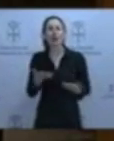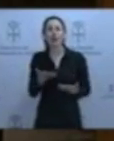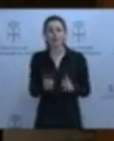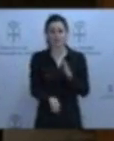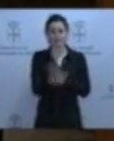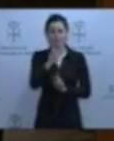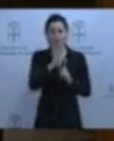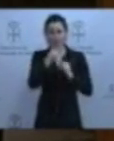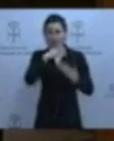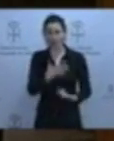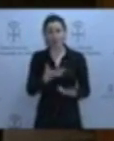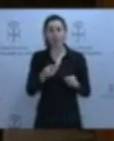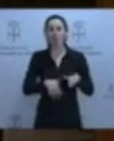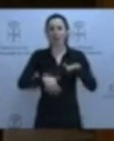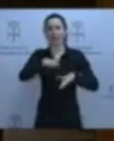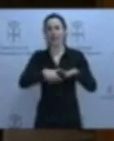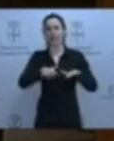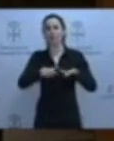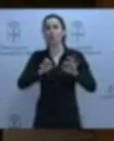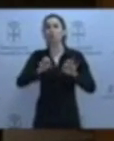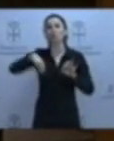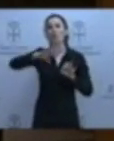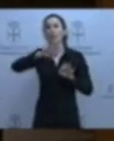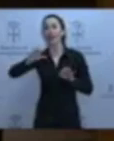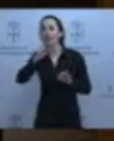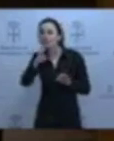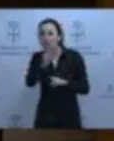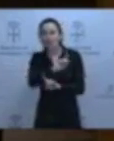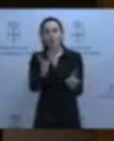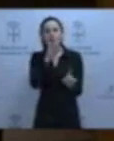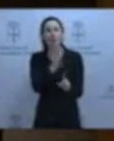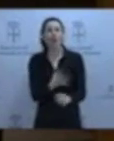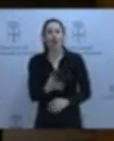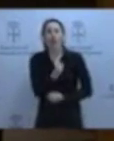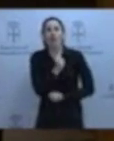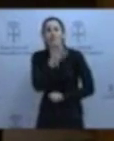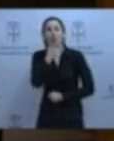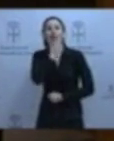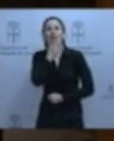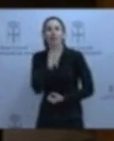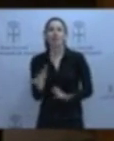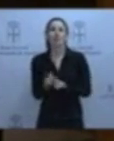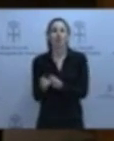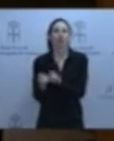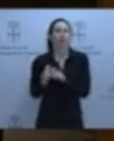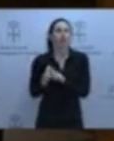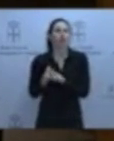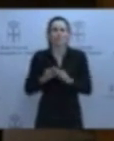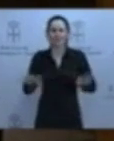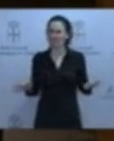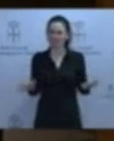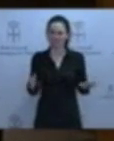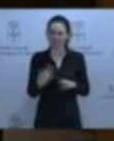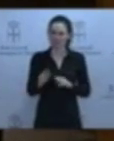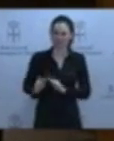nada no porque haya alcanzado un equilibrio de Nash, sino porque está atrapado. Y usted es prisionero de Areces y de sus políticas. Ese es el verdadero problema